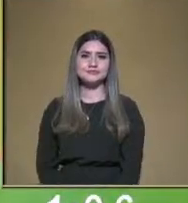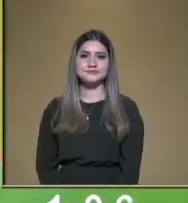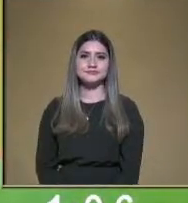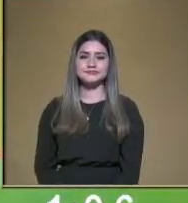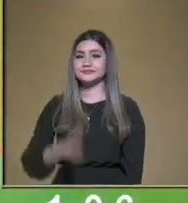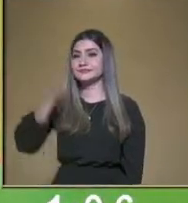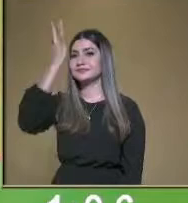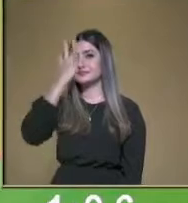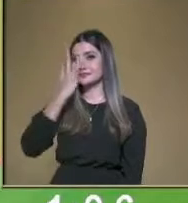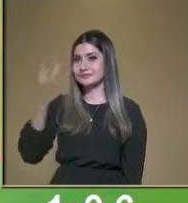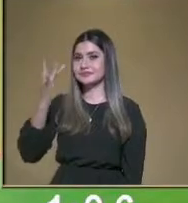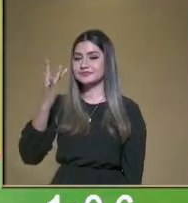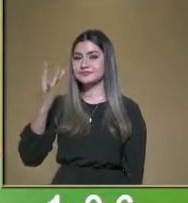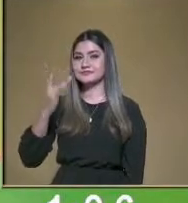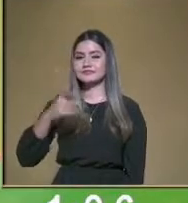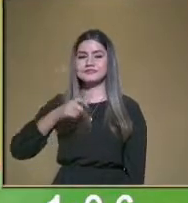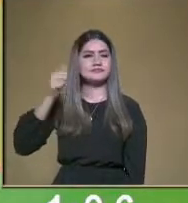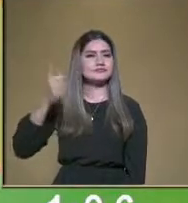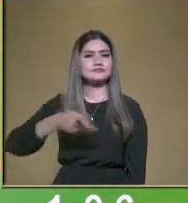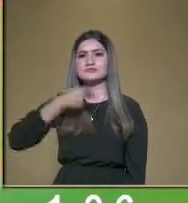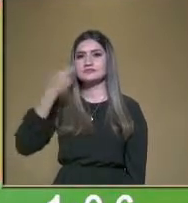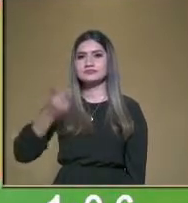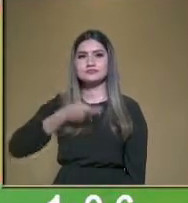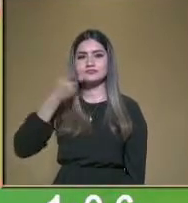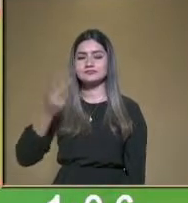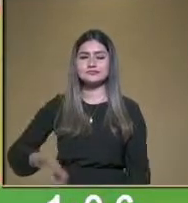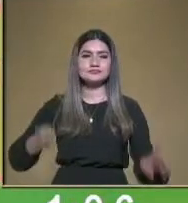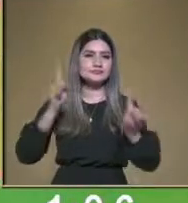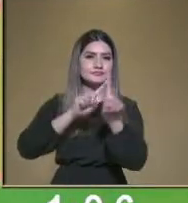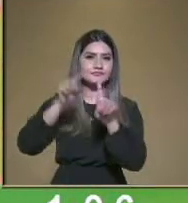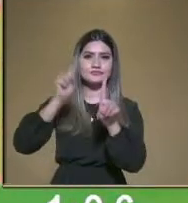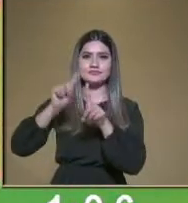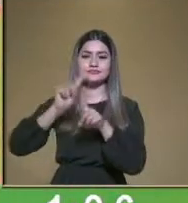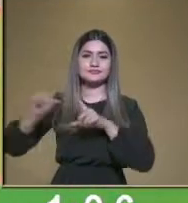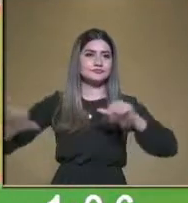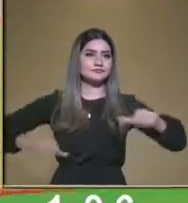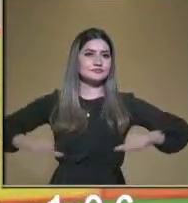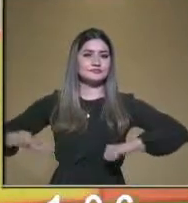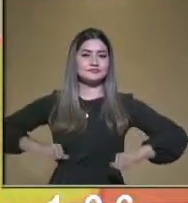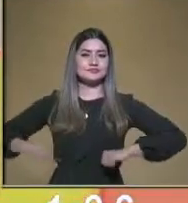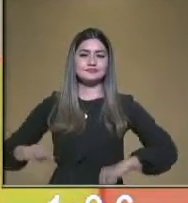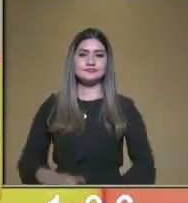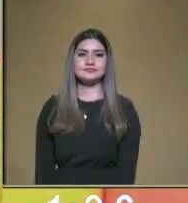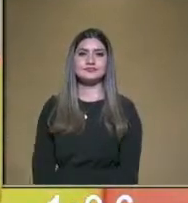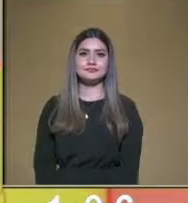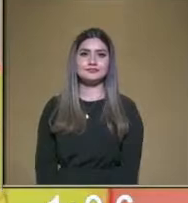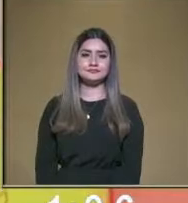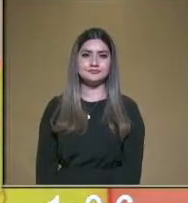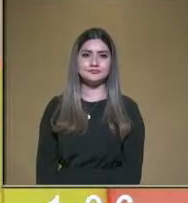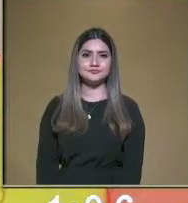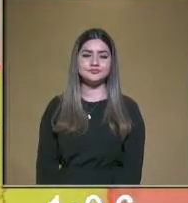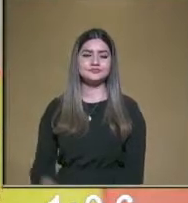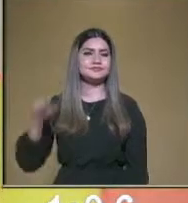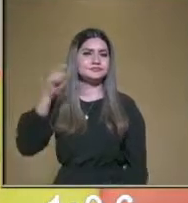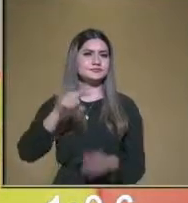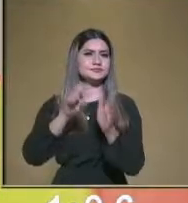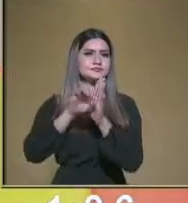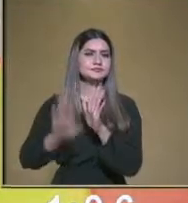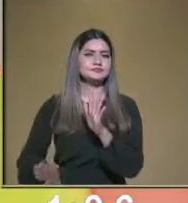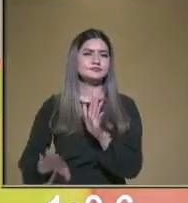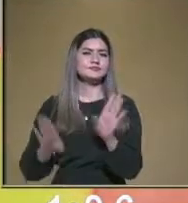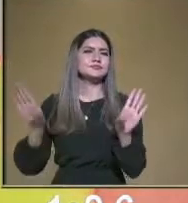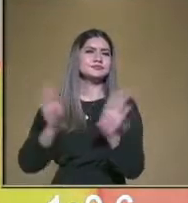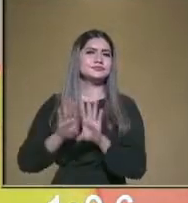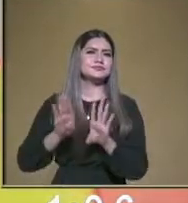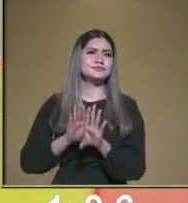adivinanzas, trabalenguas, entre otras actividades, ¿verdad? Así En diferentes lenguas. Y también pregunta, por ejemplo, ¿cómo se dice